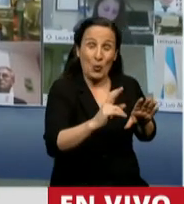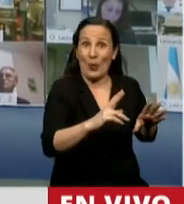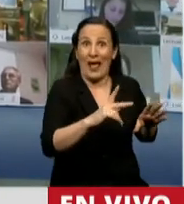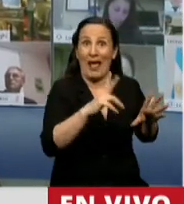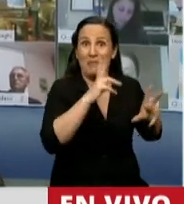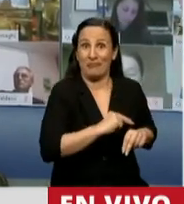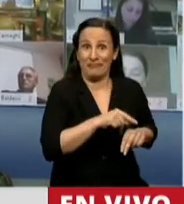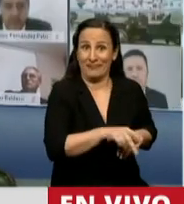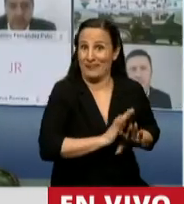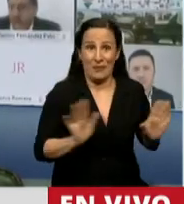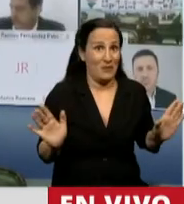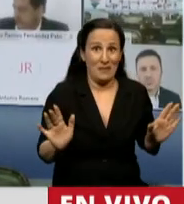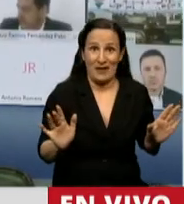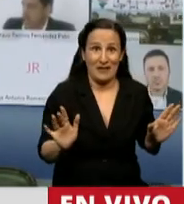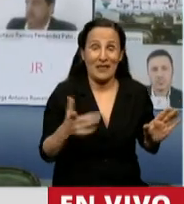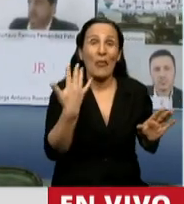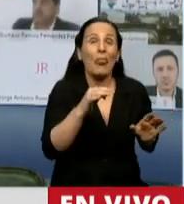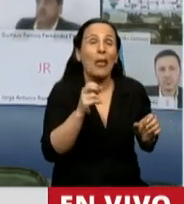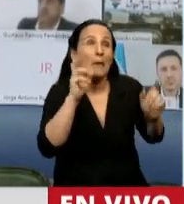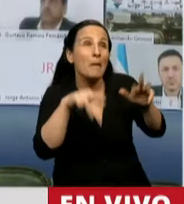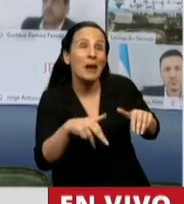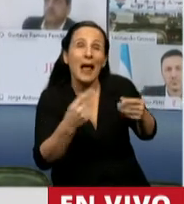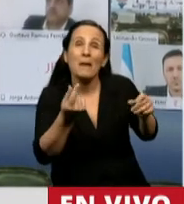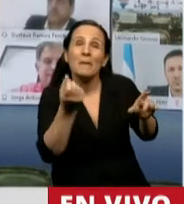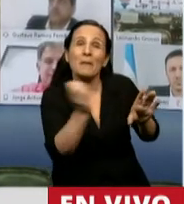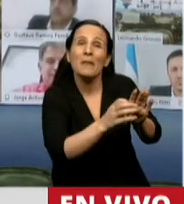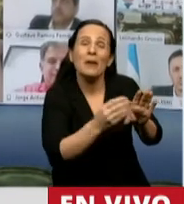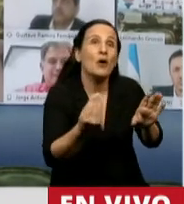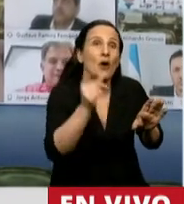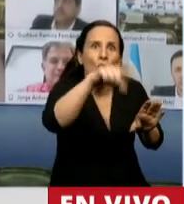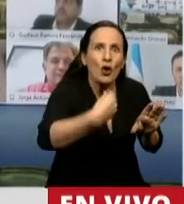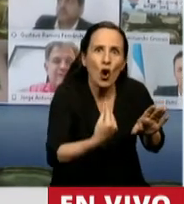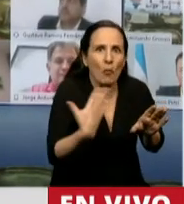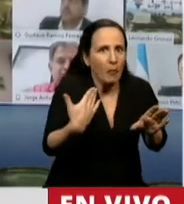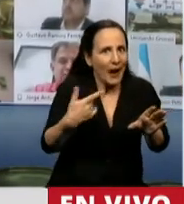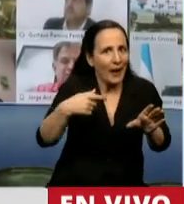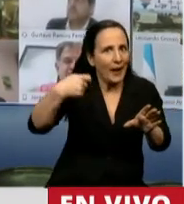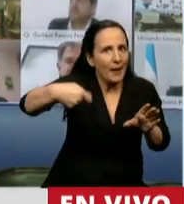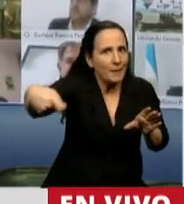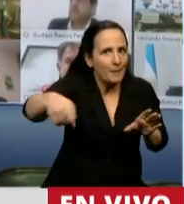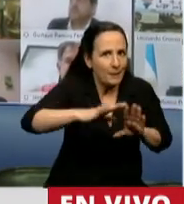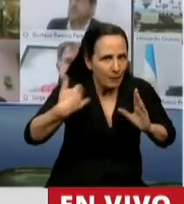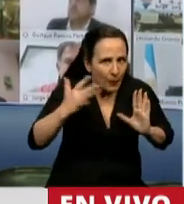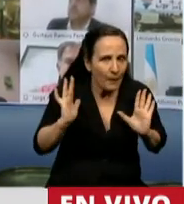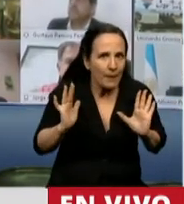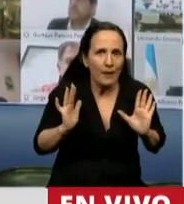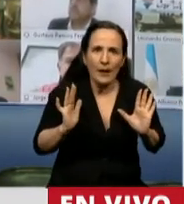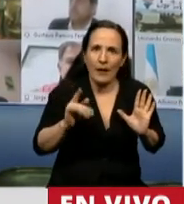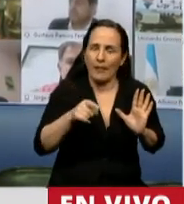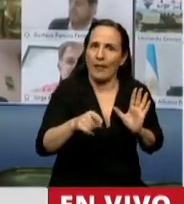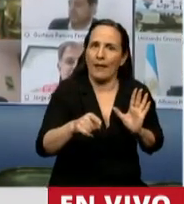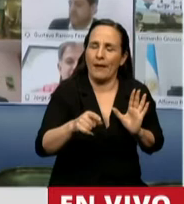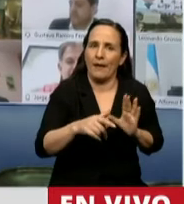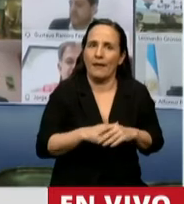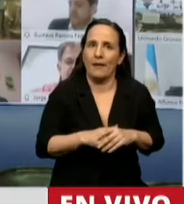lo cual hay que buscar nuevos financiamientos para poder cumplir con las obligaciones que se habían contraído con relación a la